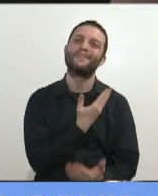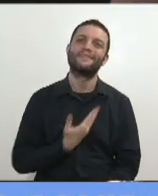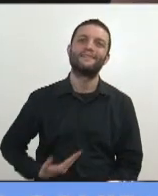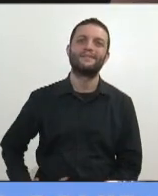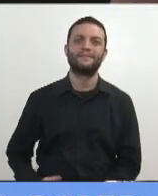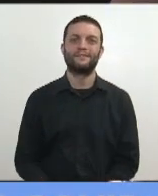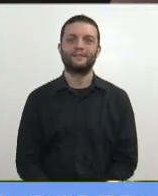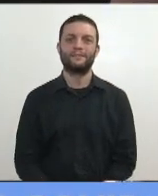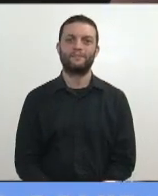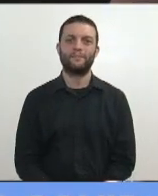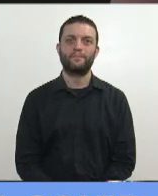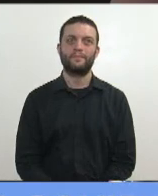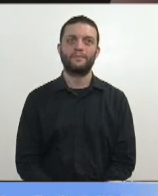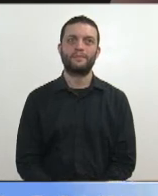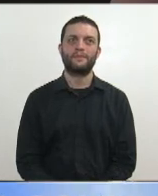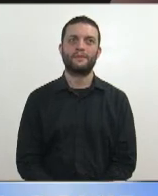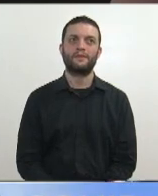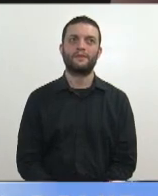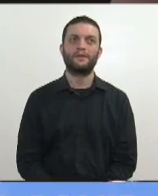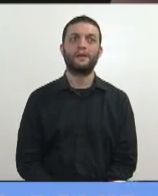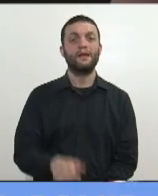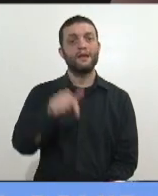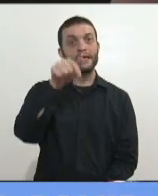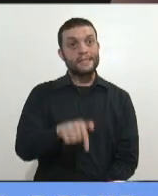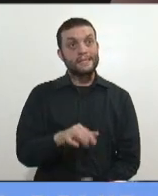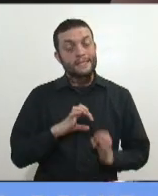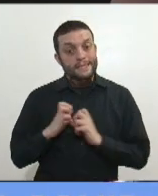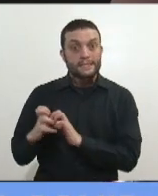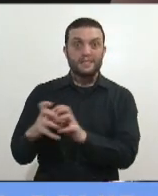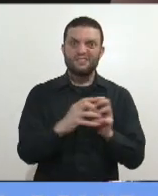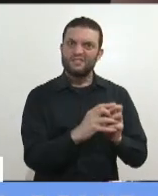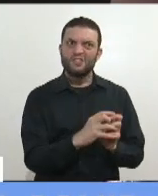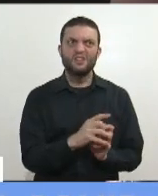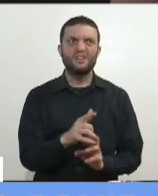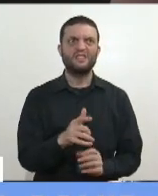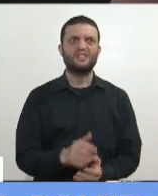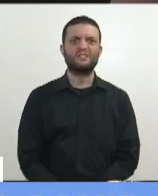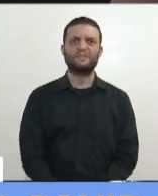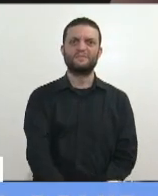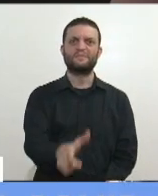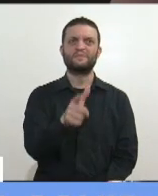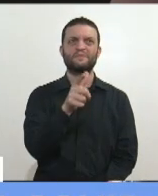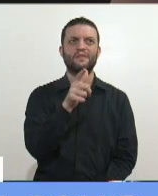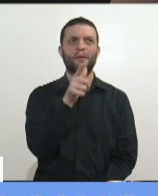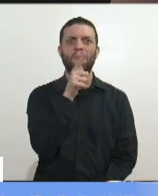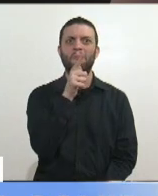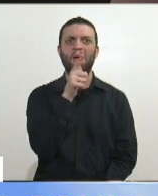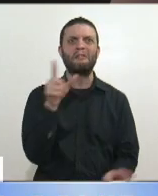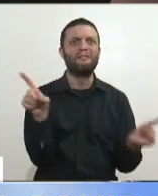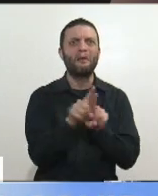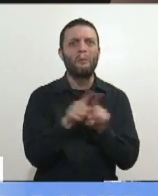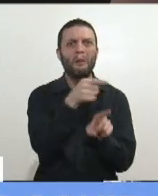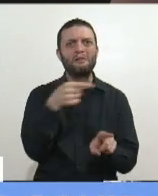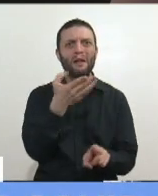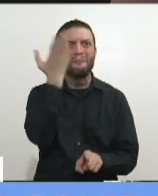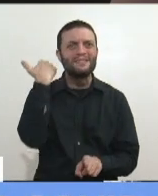Uno entra en esa sesión y cree que es la misma sesión que la semana pasada.